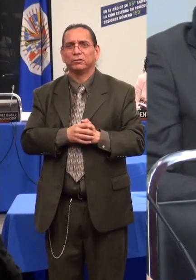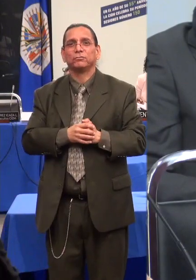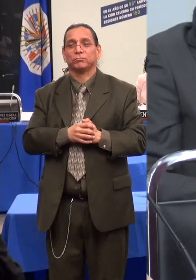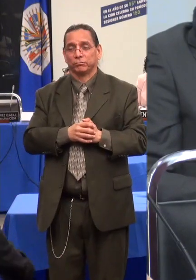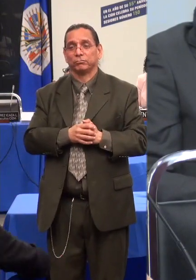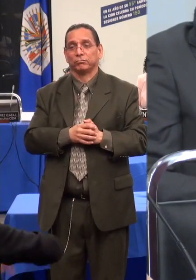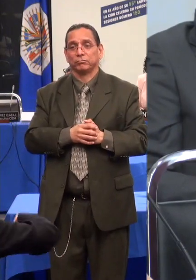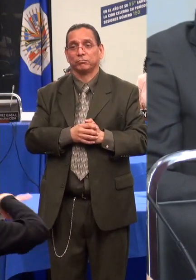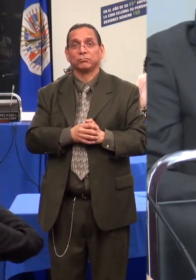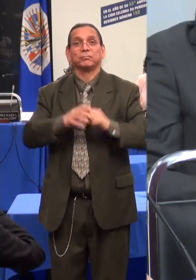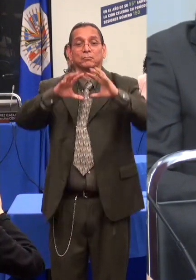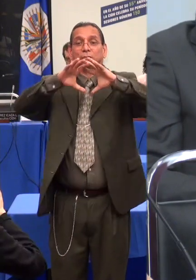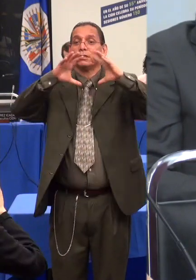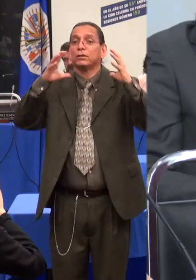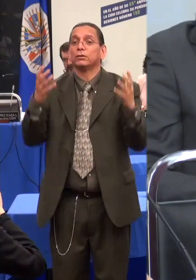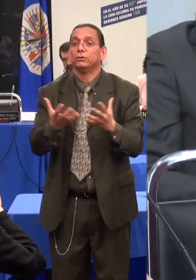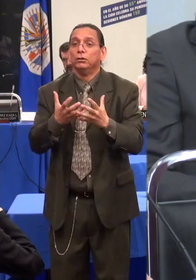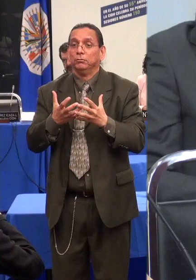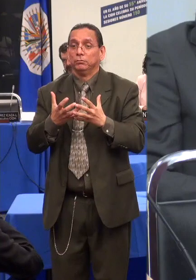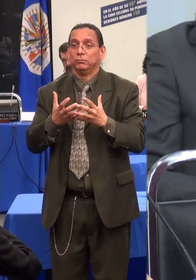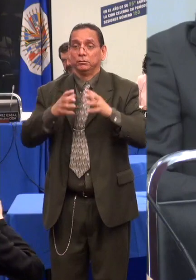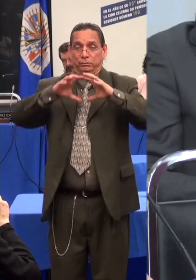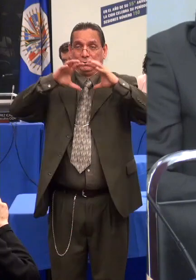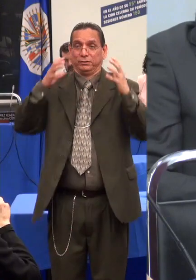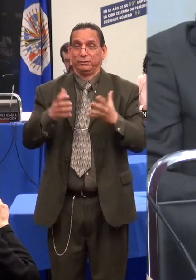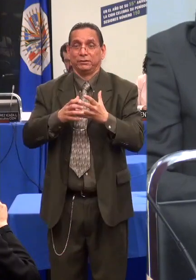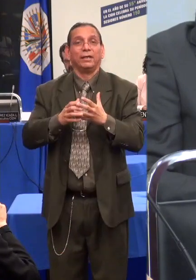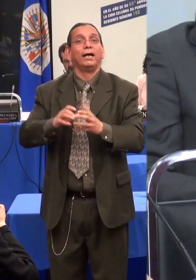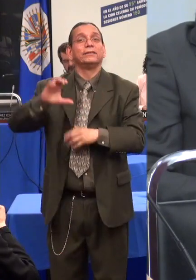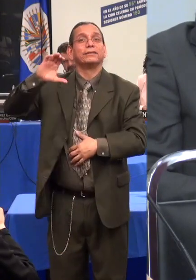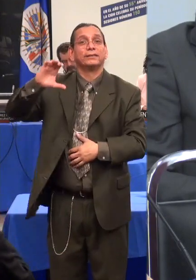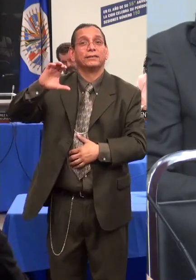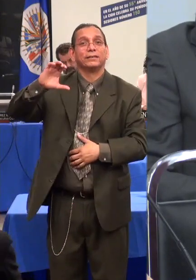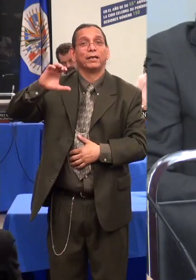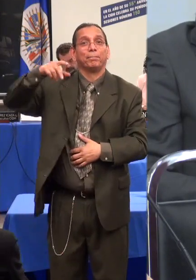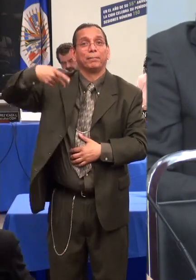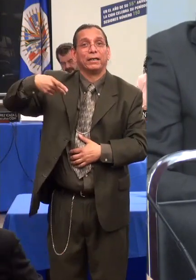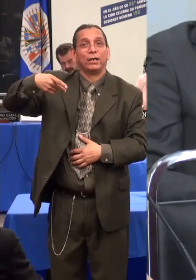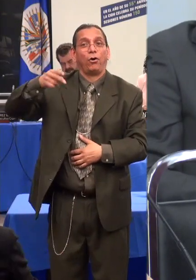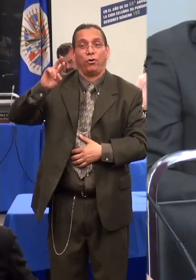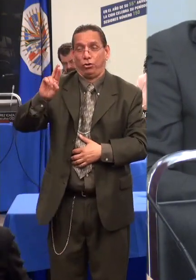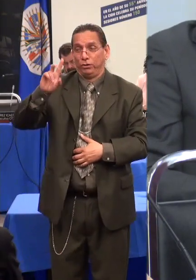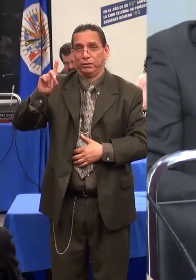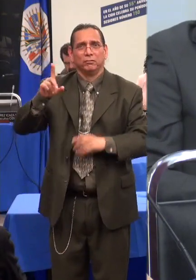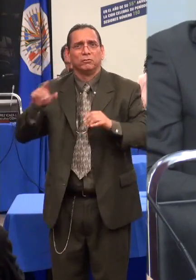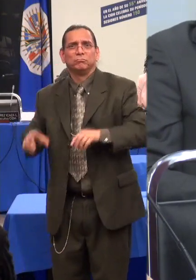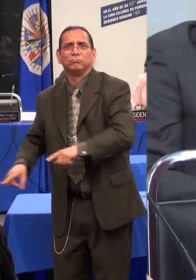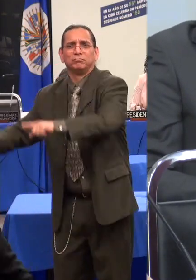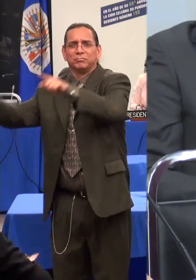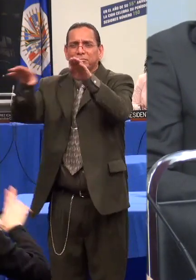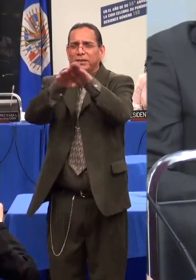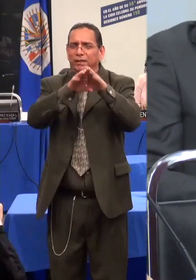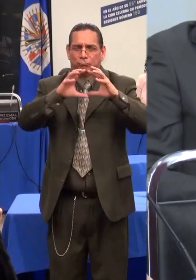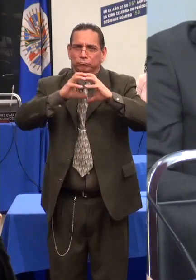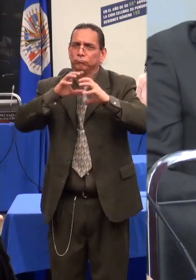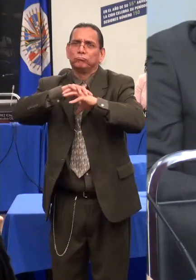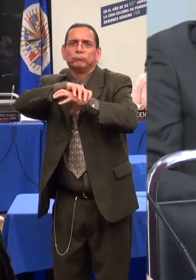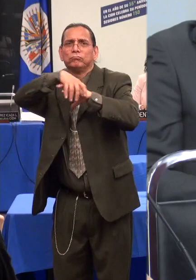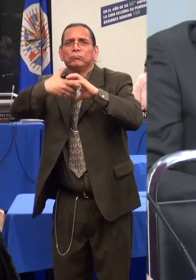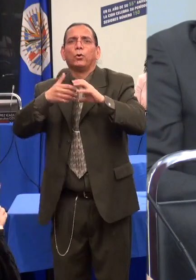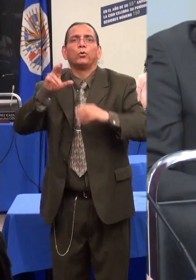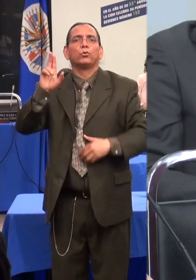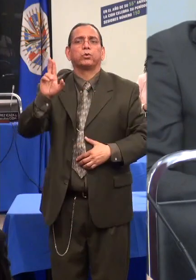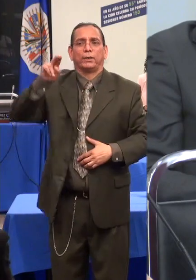Naciones Unidas y los que se derivan de los avances en la materia en el sistema interamericano de derechos humanos. La sexualidad es un